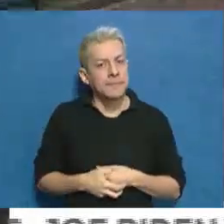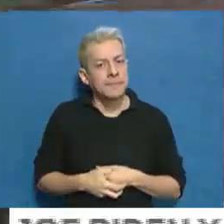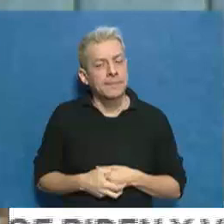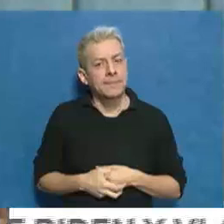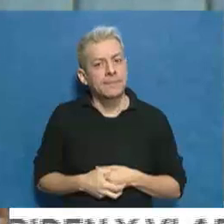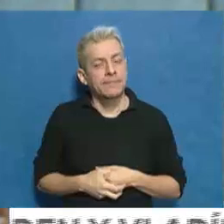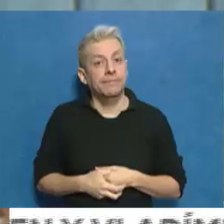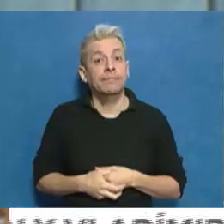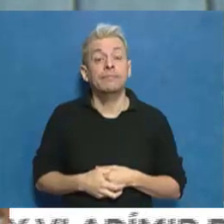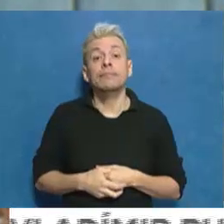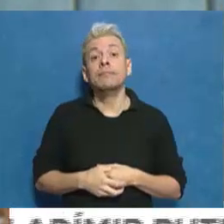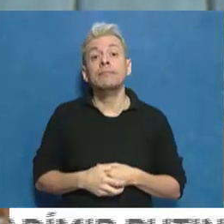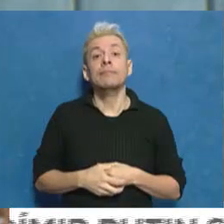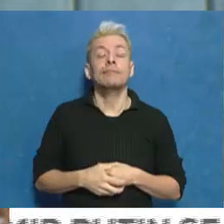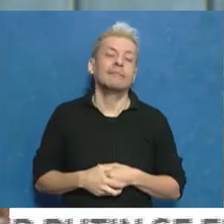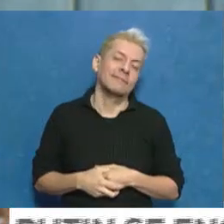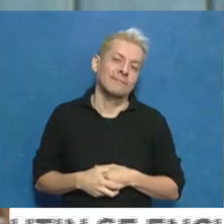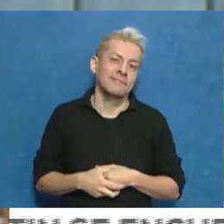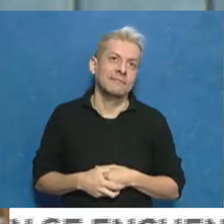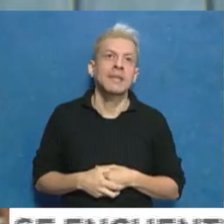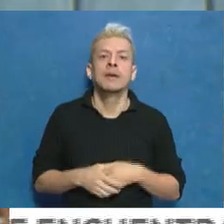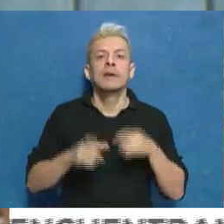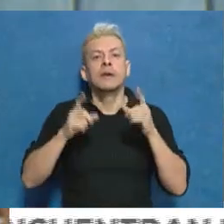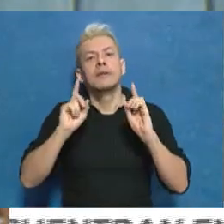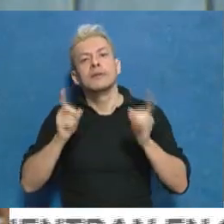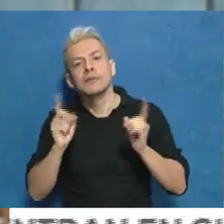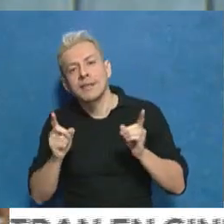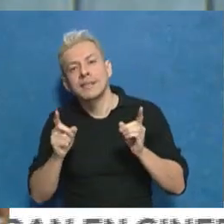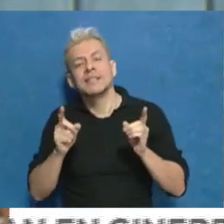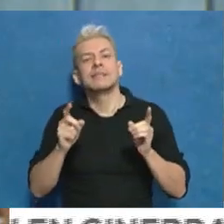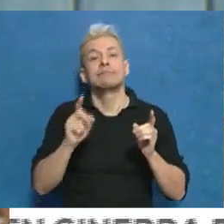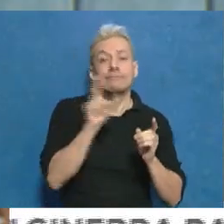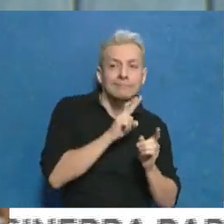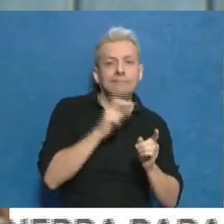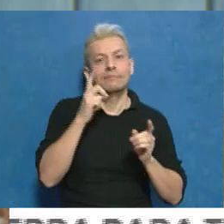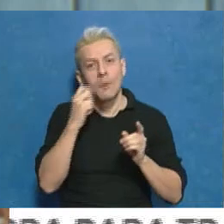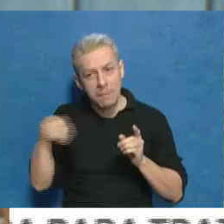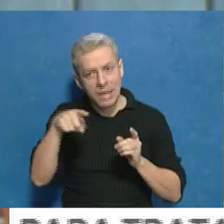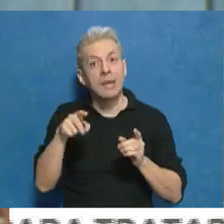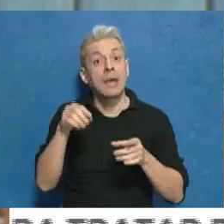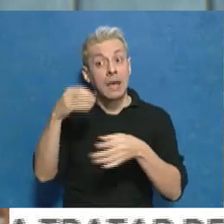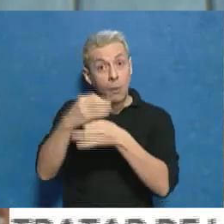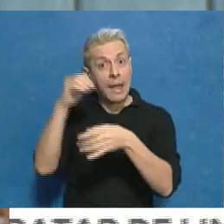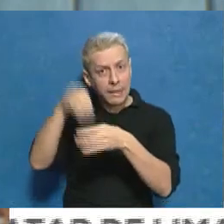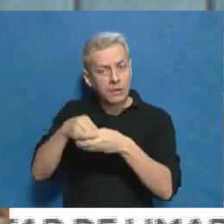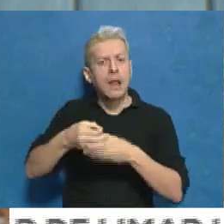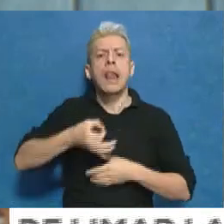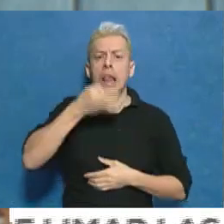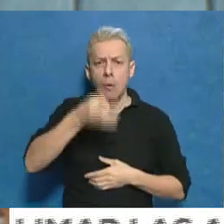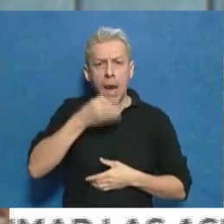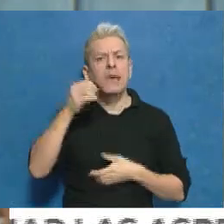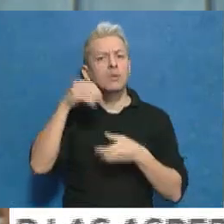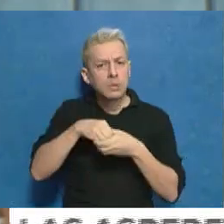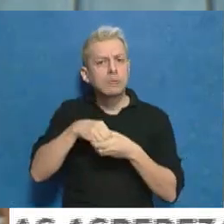Los trabajadores y las trabajadoras de la educación hacen uso del lenguaje inclusivo en las aulas. De hecho, no existe